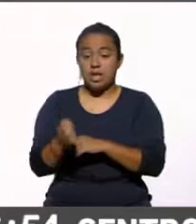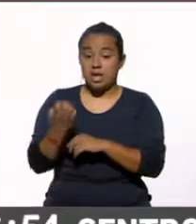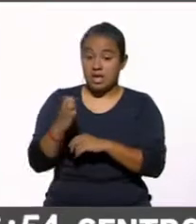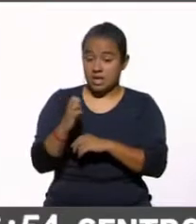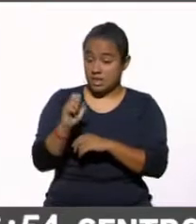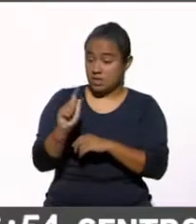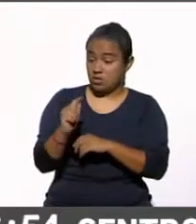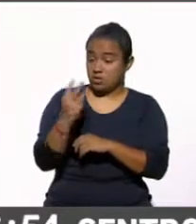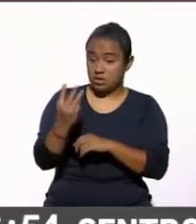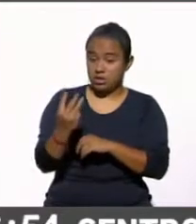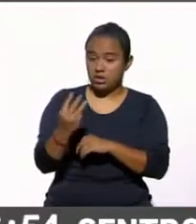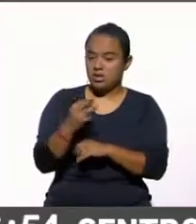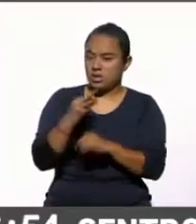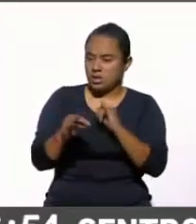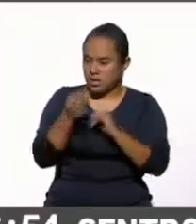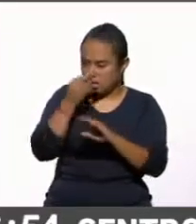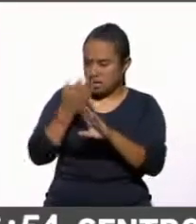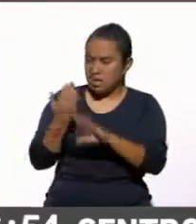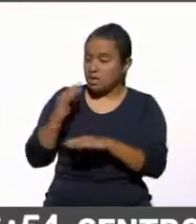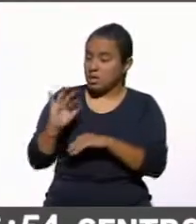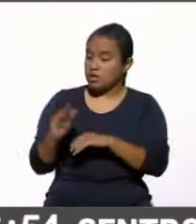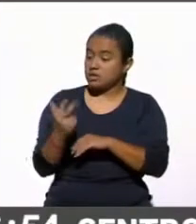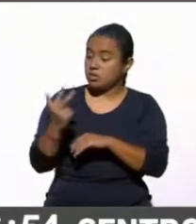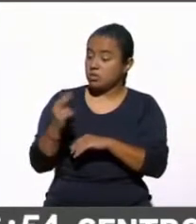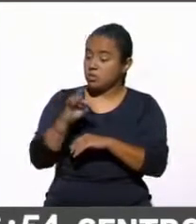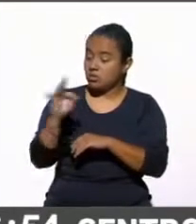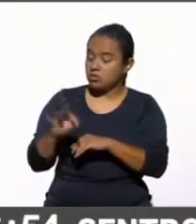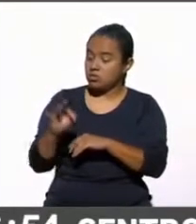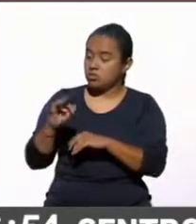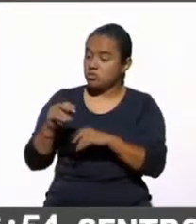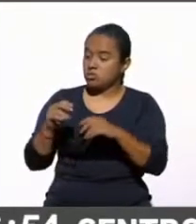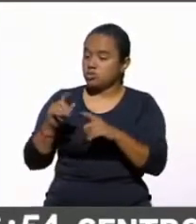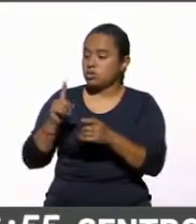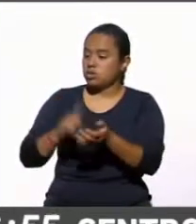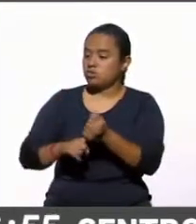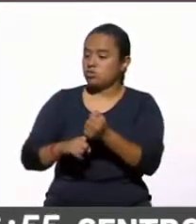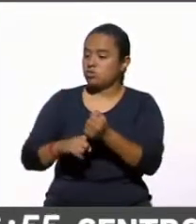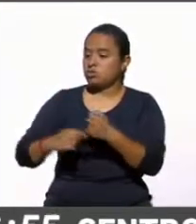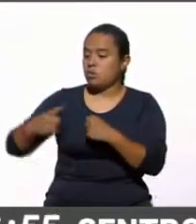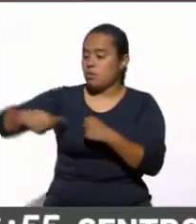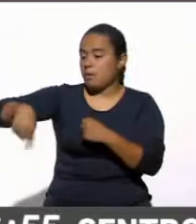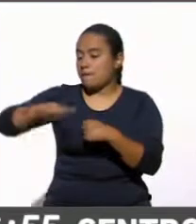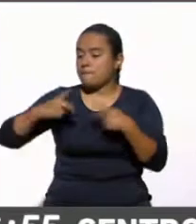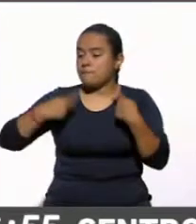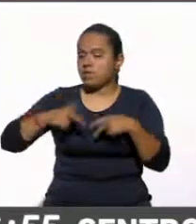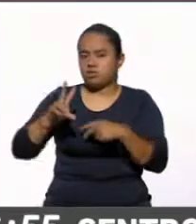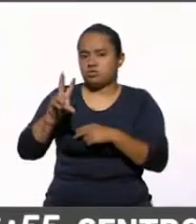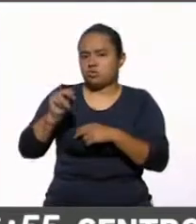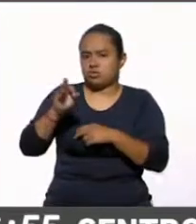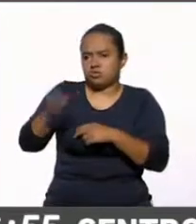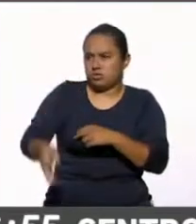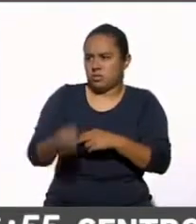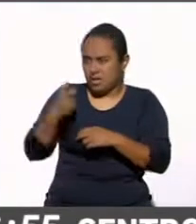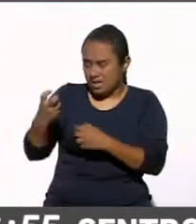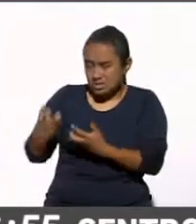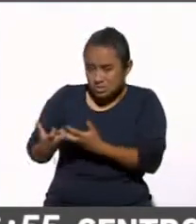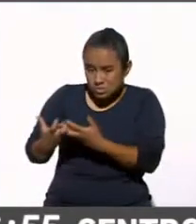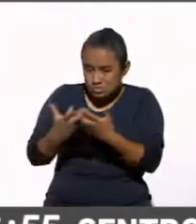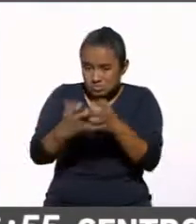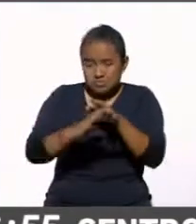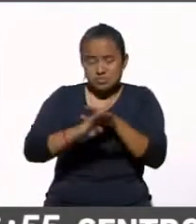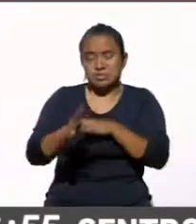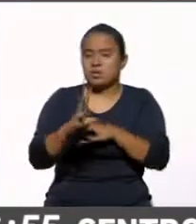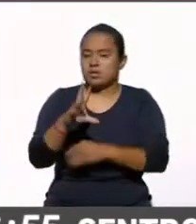73% nuestro último registro es 58% de la población que está en desacuerdo con que se